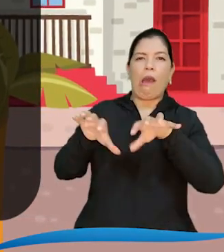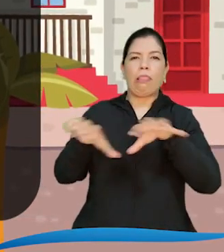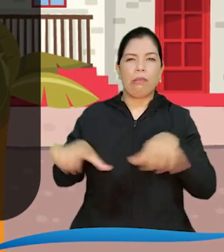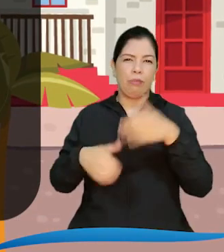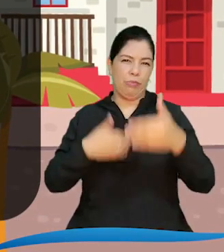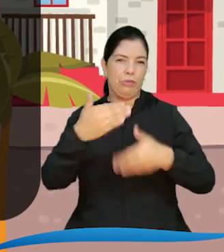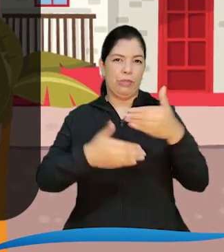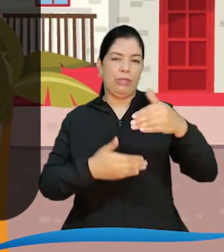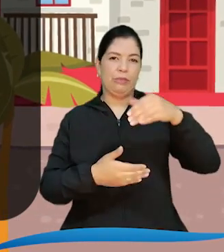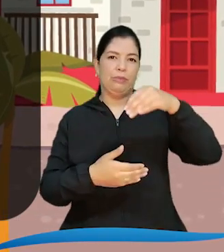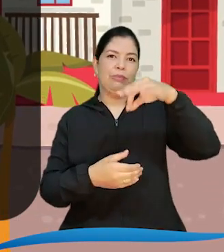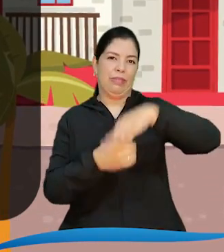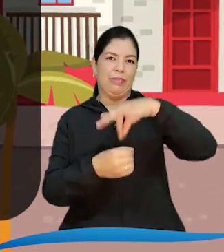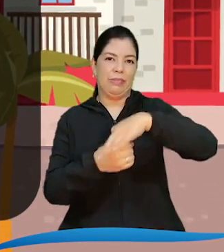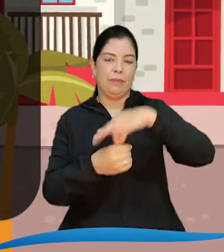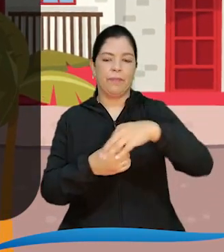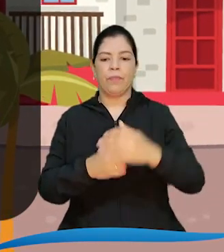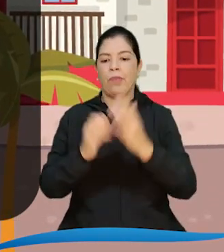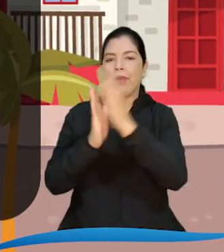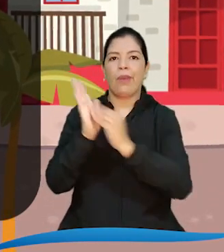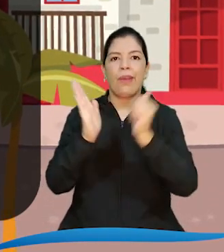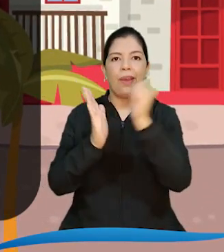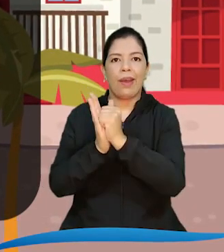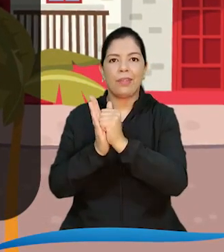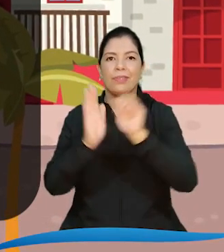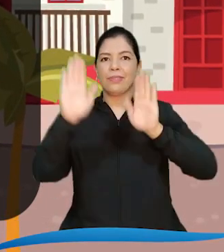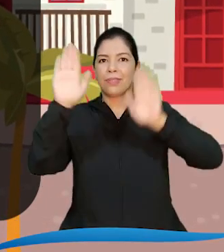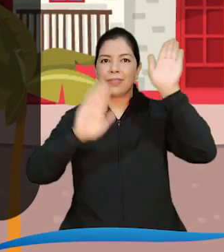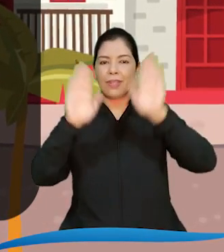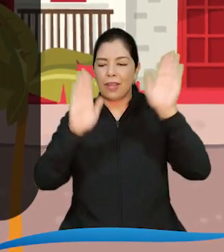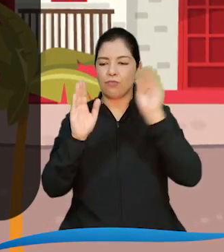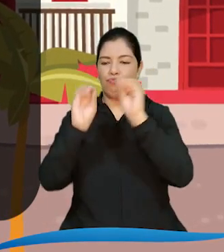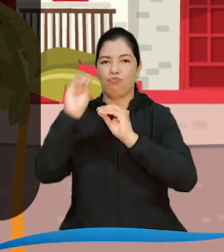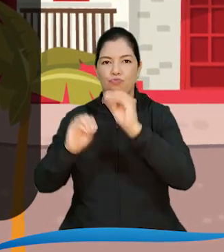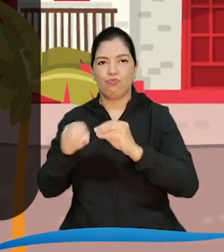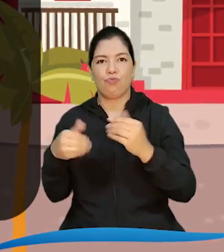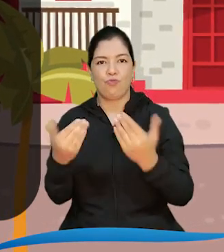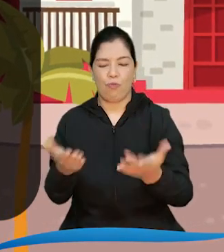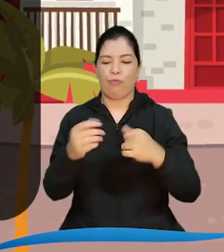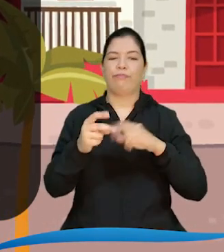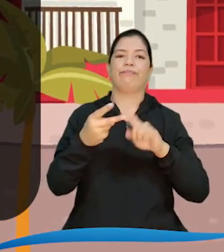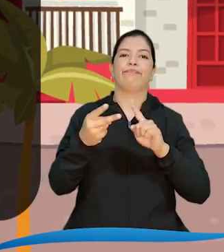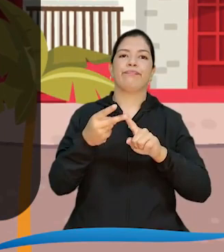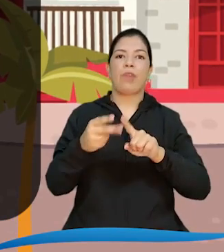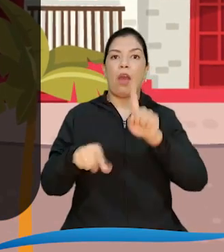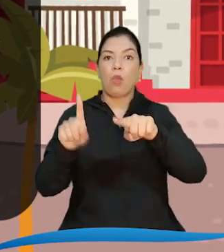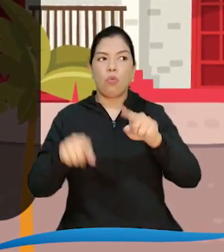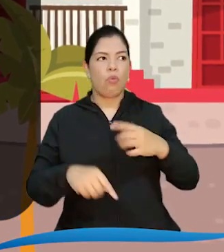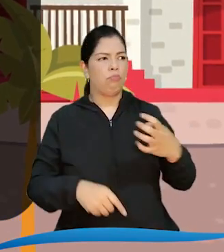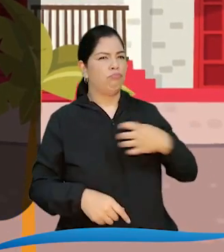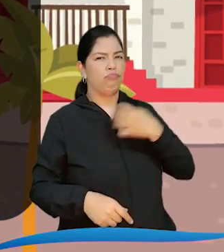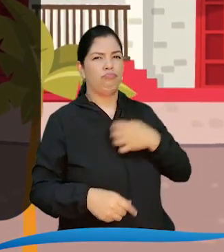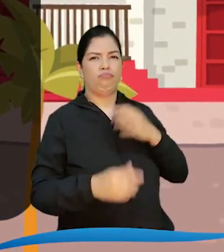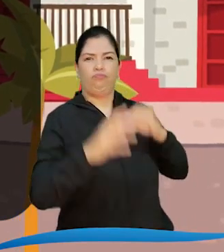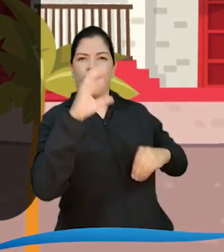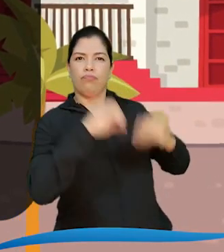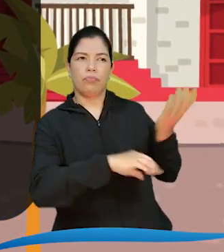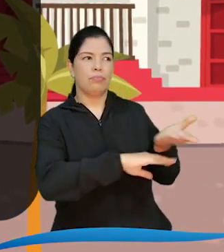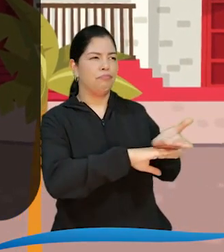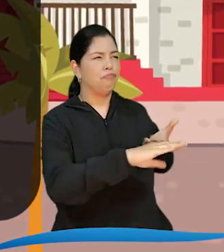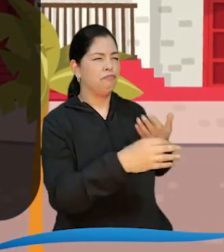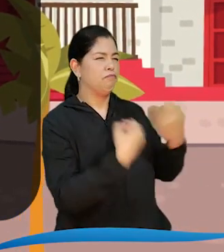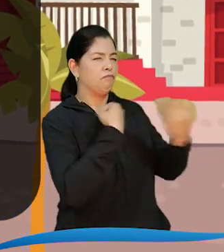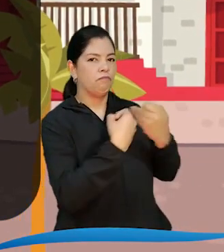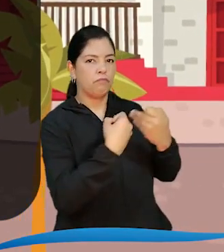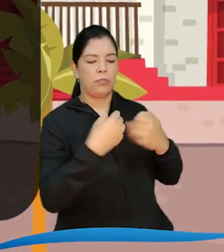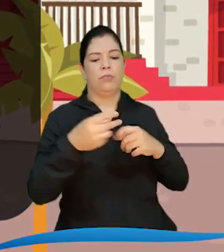elaboración del acta de candidatos inscritos y elegibles presentación de reclamaciones y o solicitudes de aclaración y